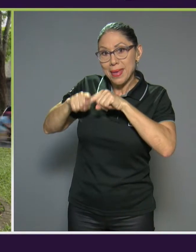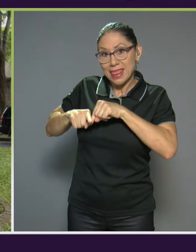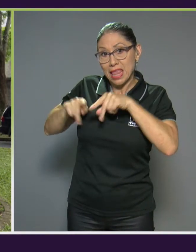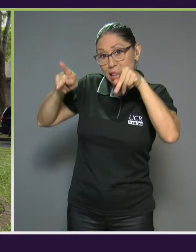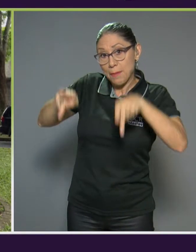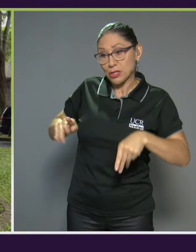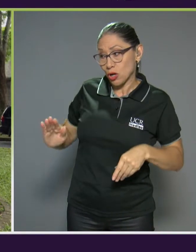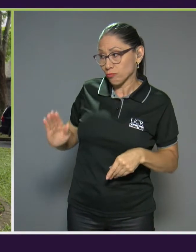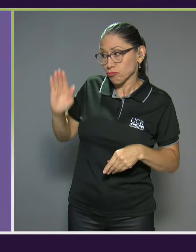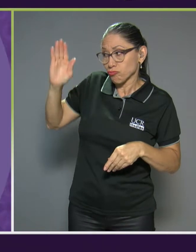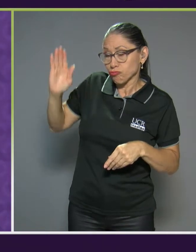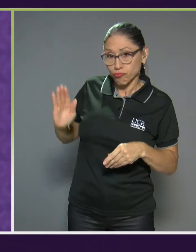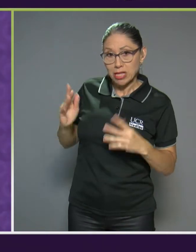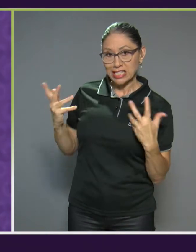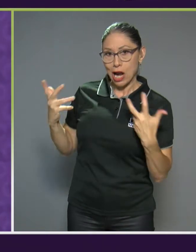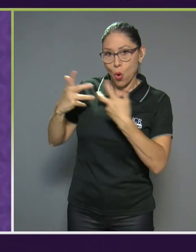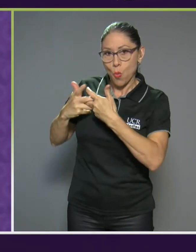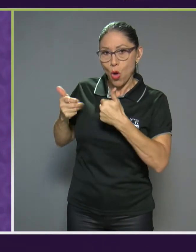como se acomoda.